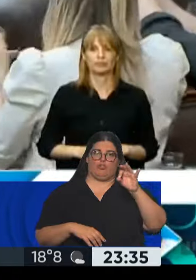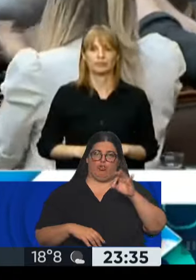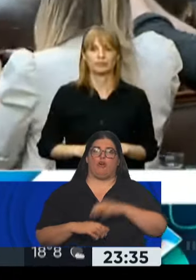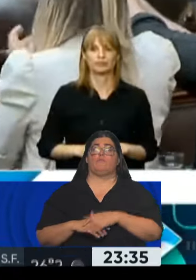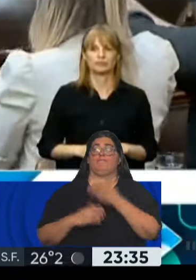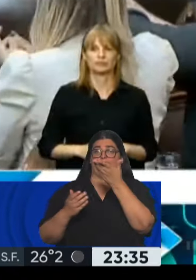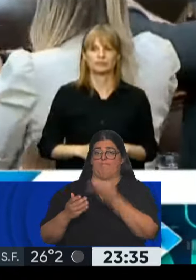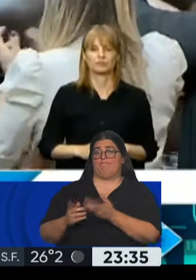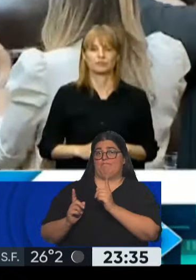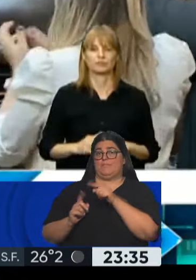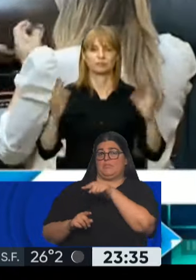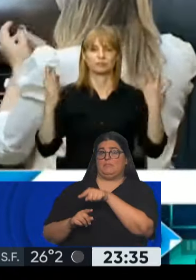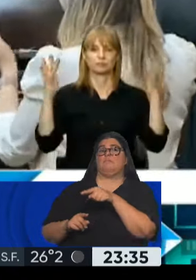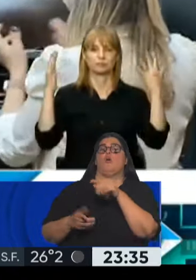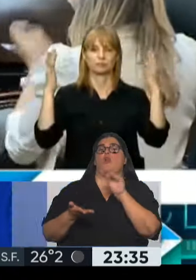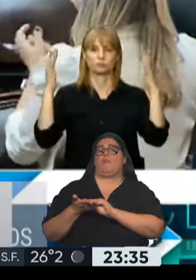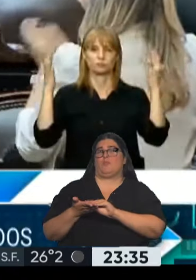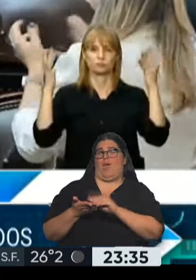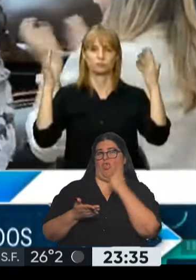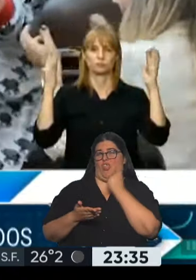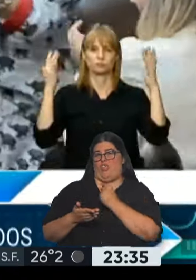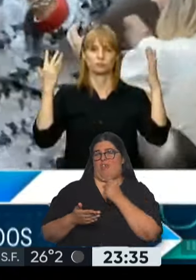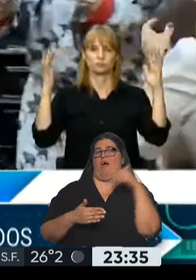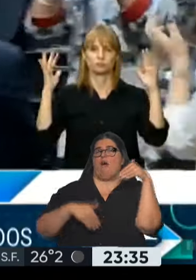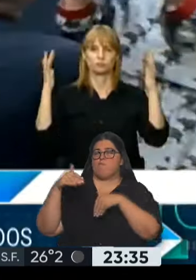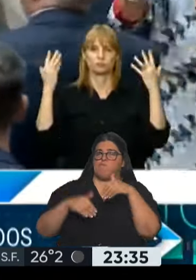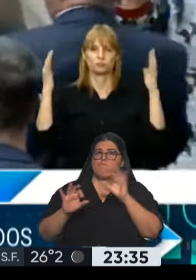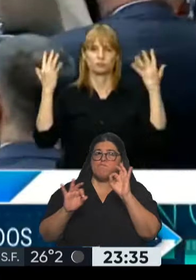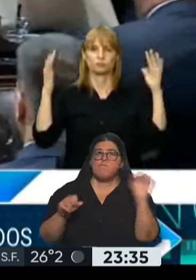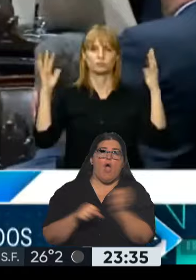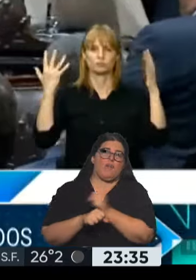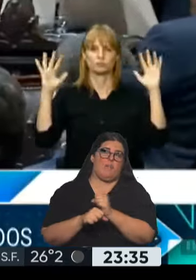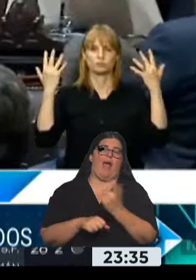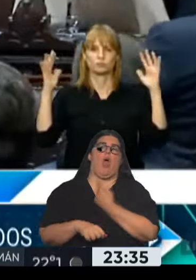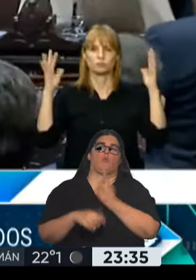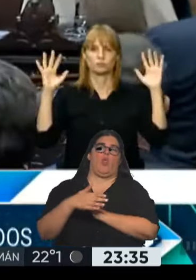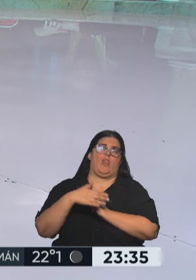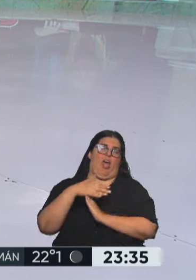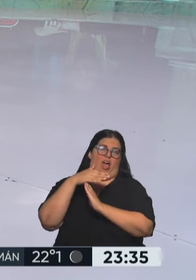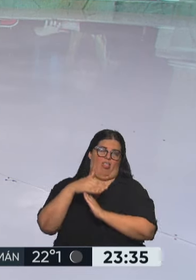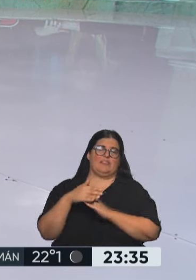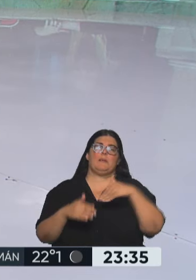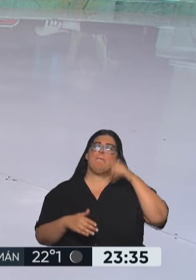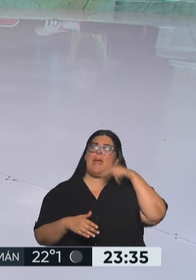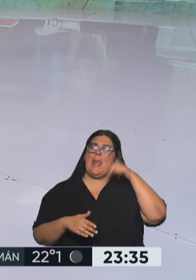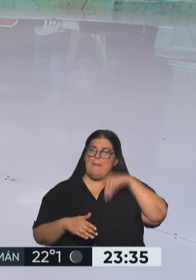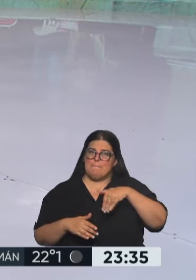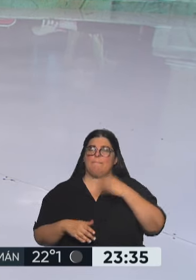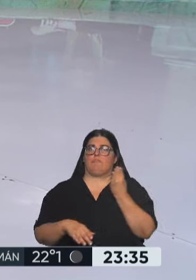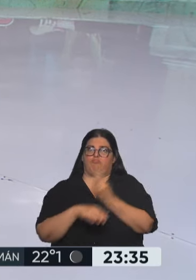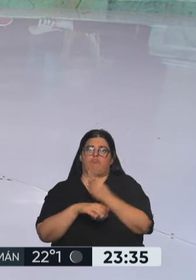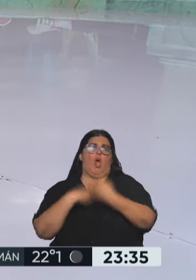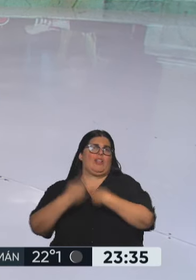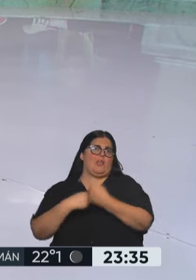jornada en la Cámara Baja, con la ratificación entonces de autoridades. Martín Menem, en 2025, va a